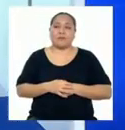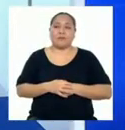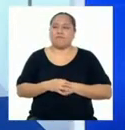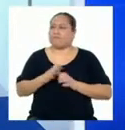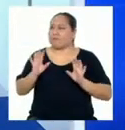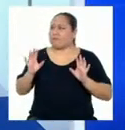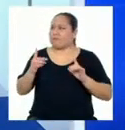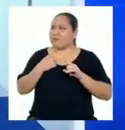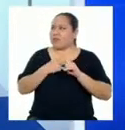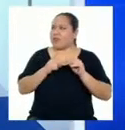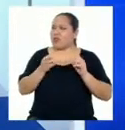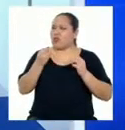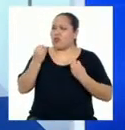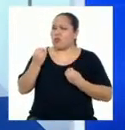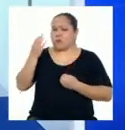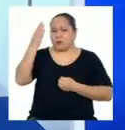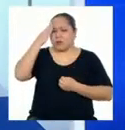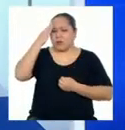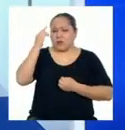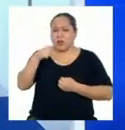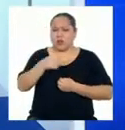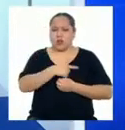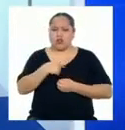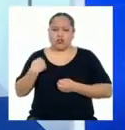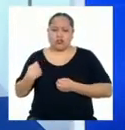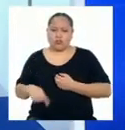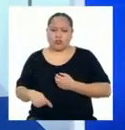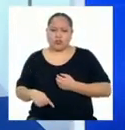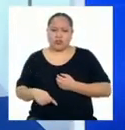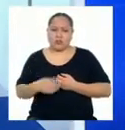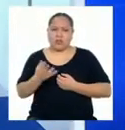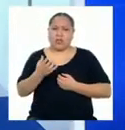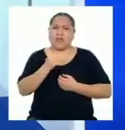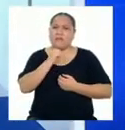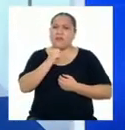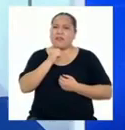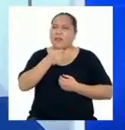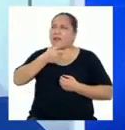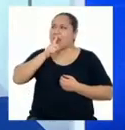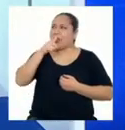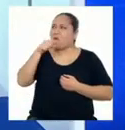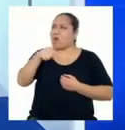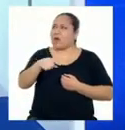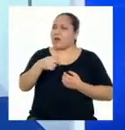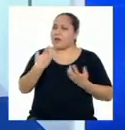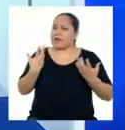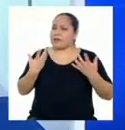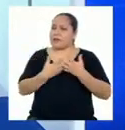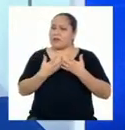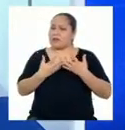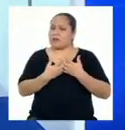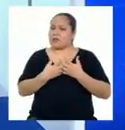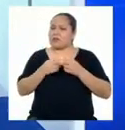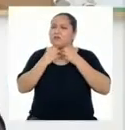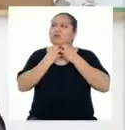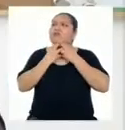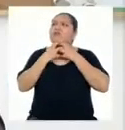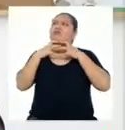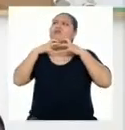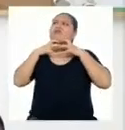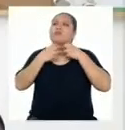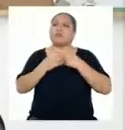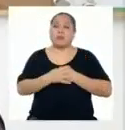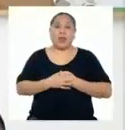Pero, ¿cómo se dieron cuenta los chinos de que algo le faltaba al agua y que tenía relación con una tiroides inflamada?